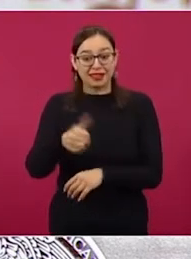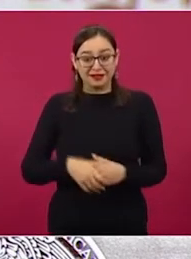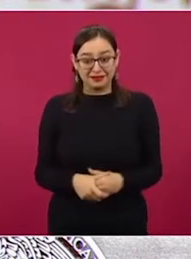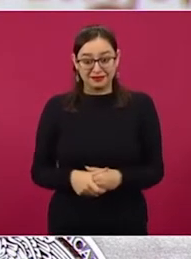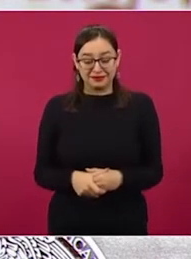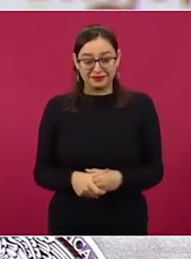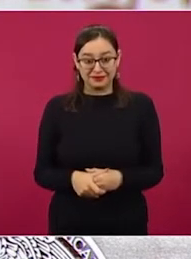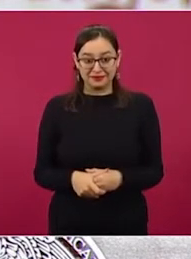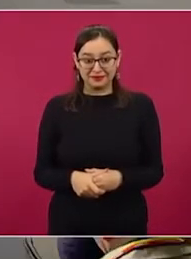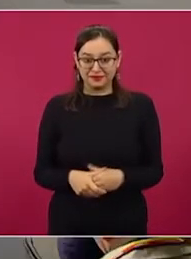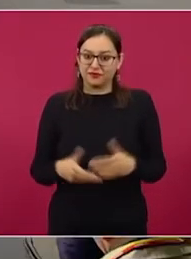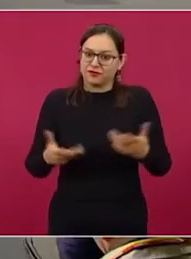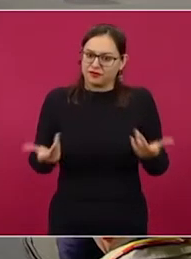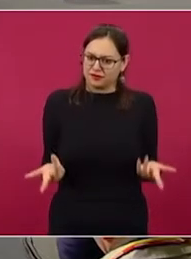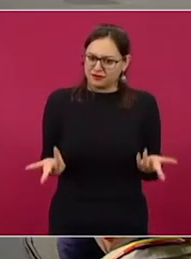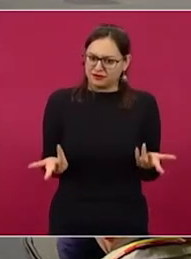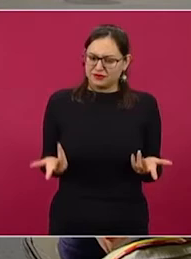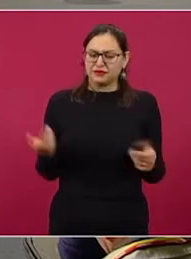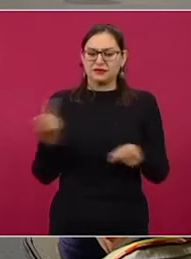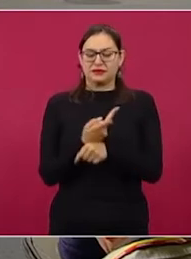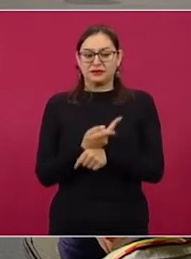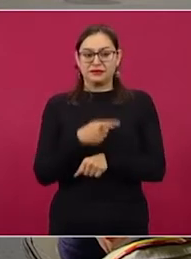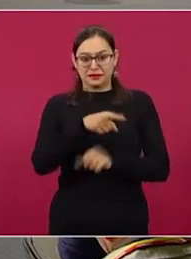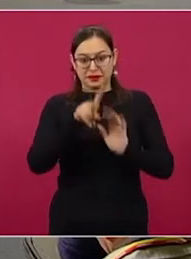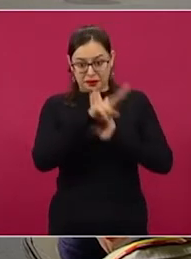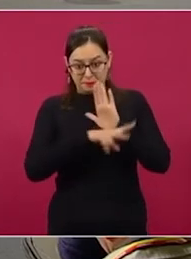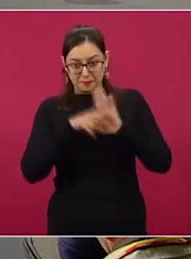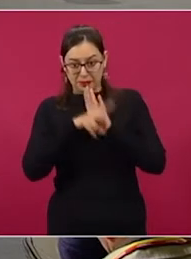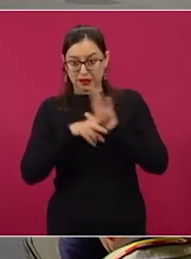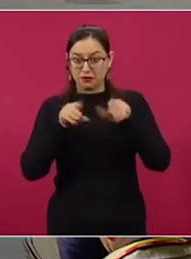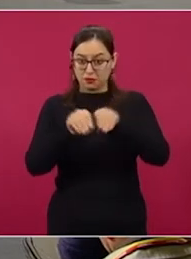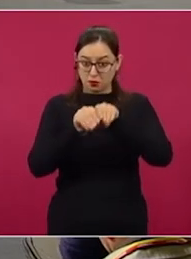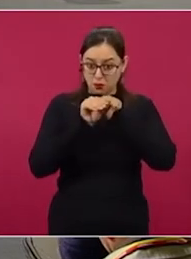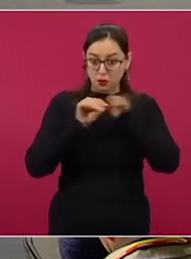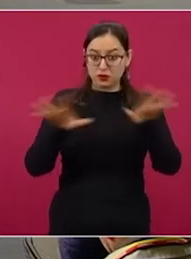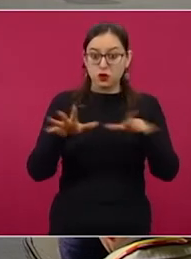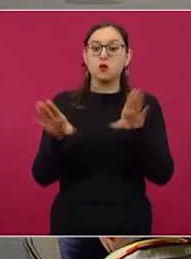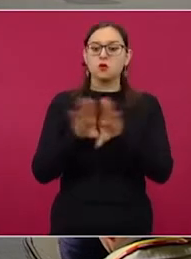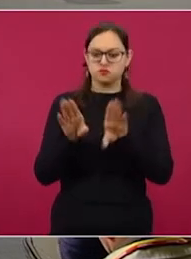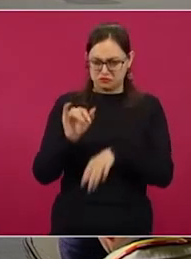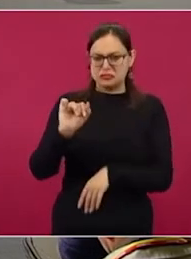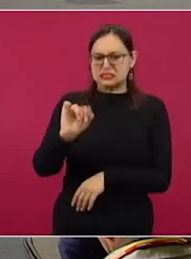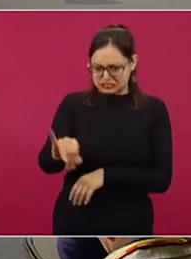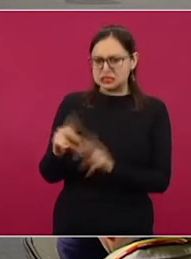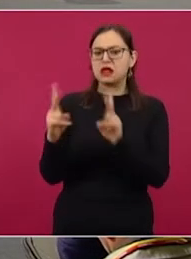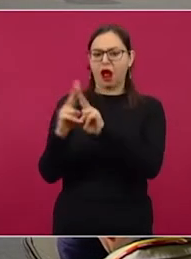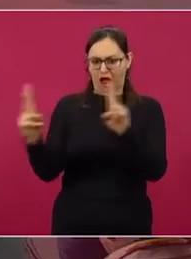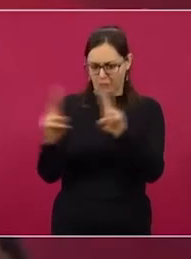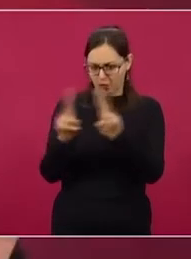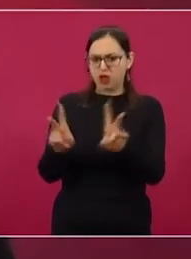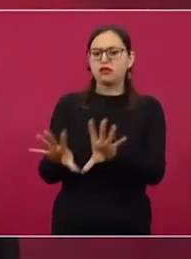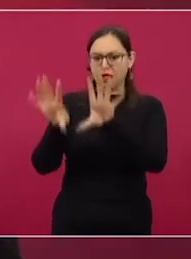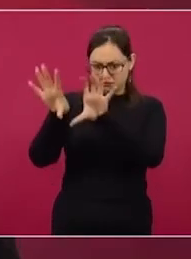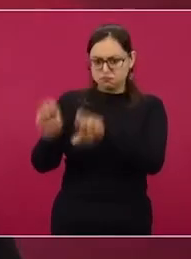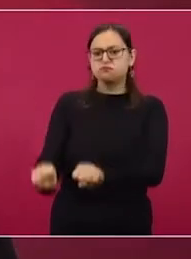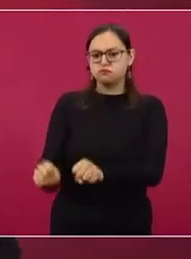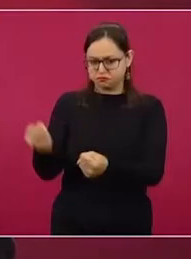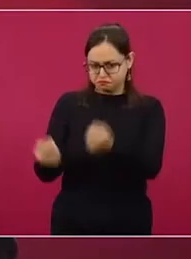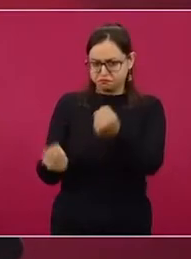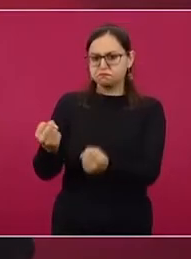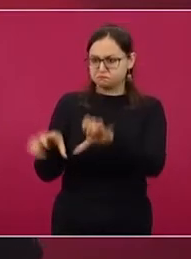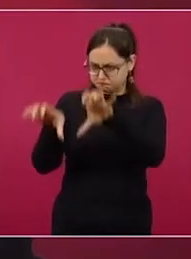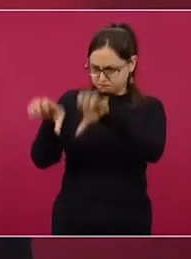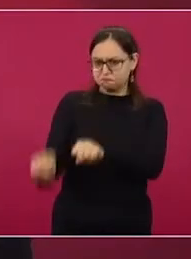Nacional. Señaló que los videos difundidos sólo muestran el aseguramiento de una camioneta que fue puesta a